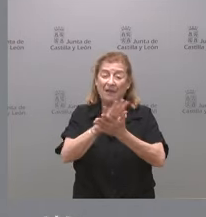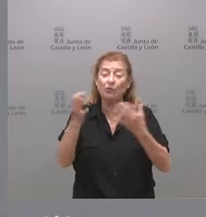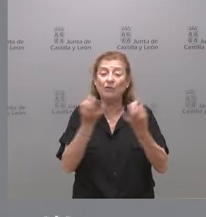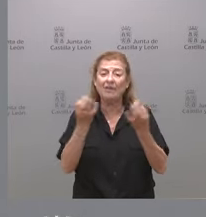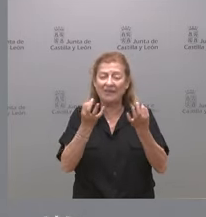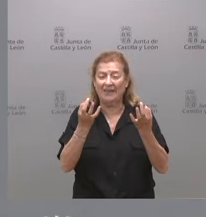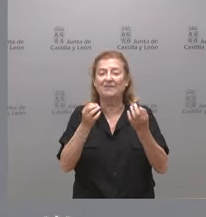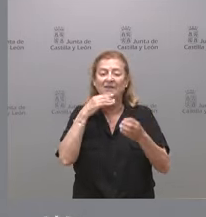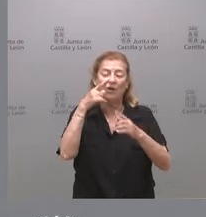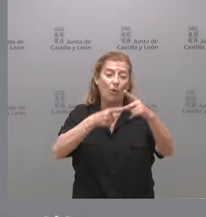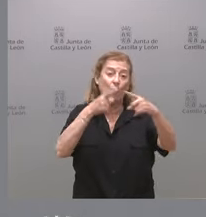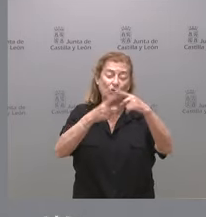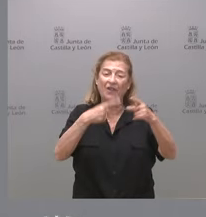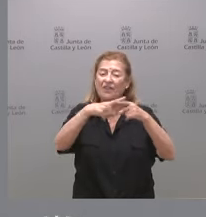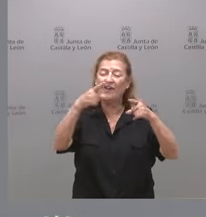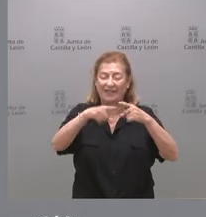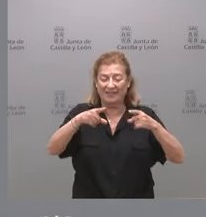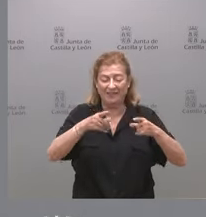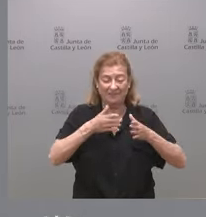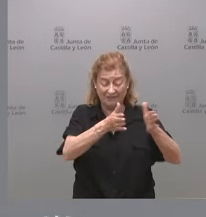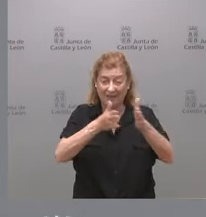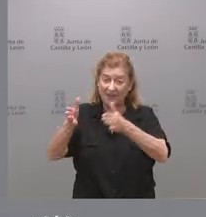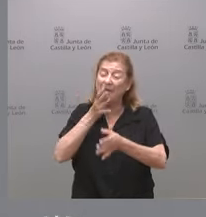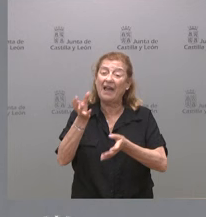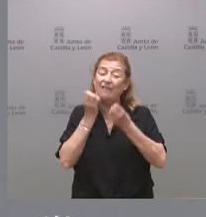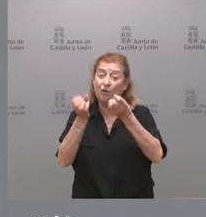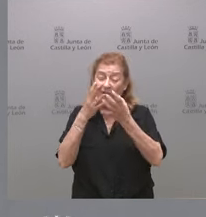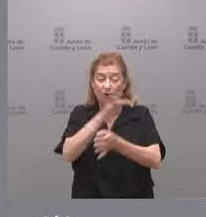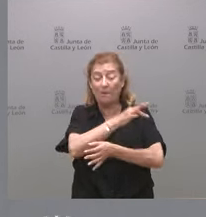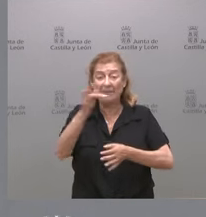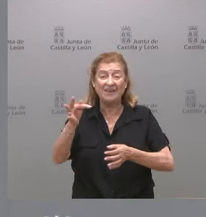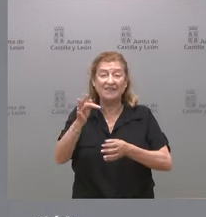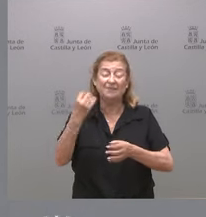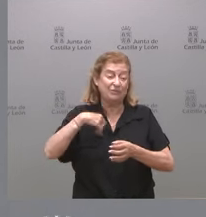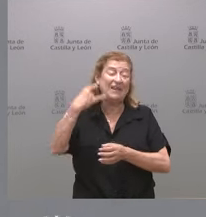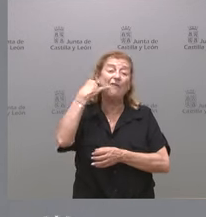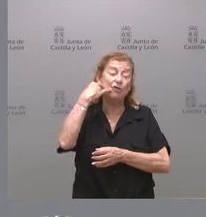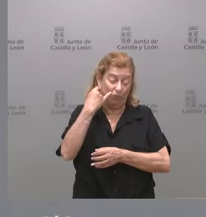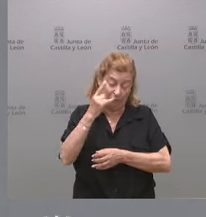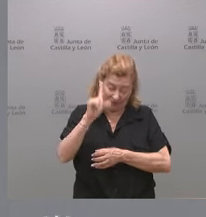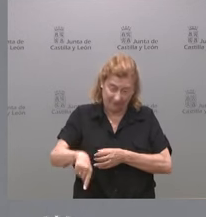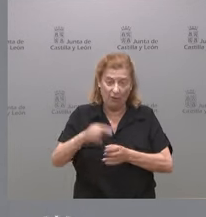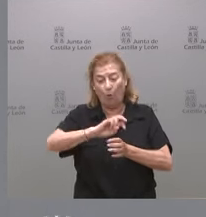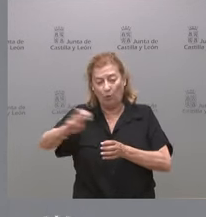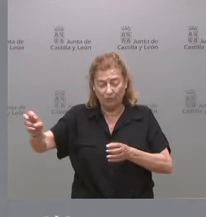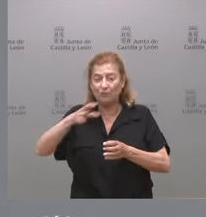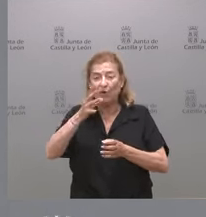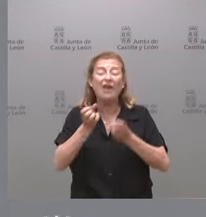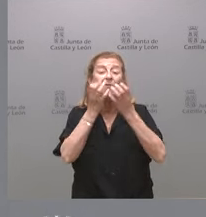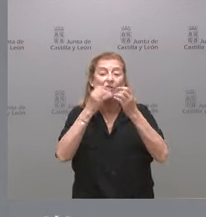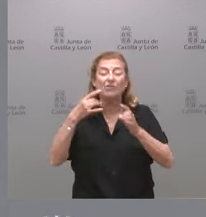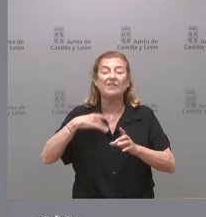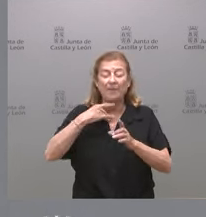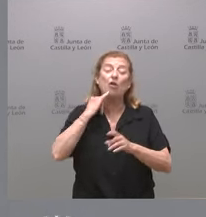se van a utilizar distintos canales de información, además del meramente telefónico, incluyendo, por tanto, la información a través de correo